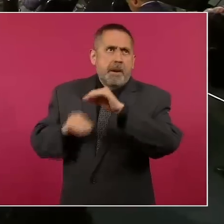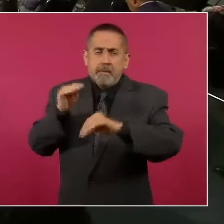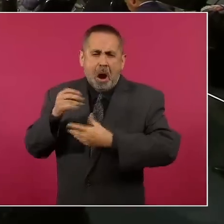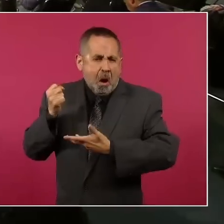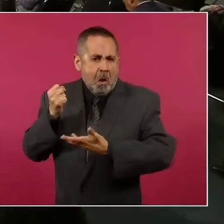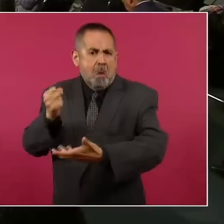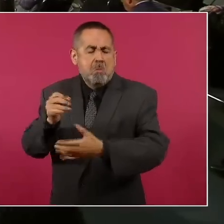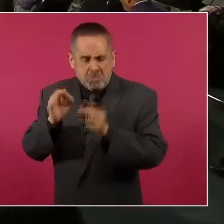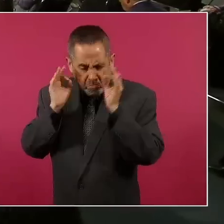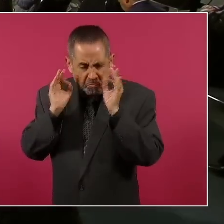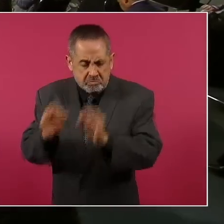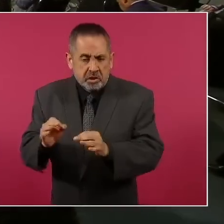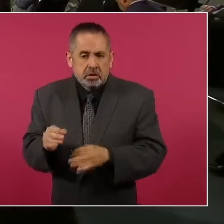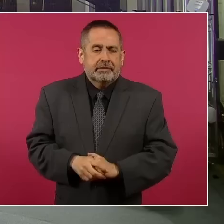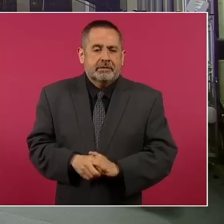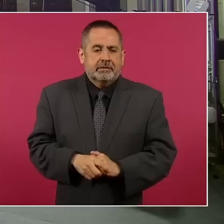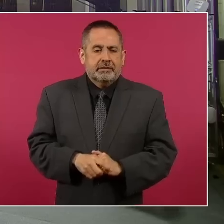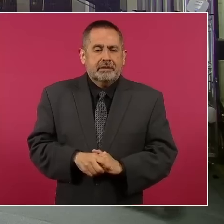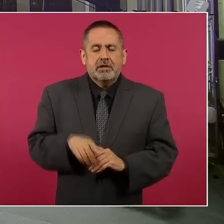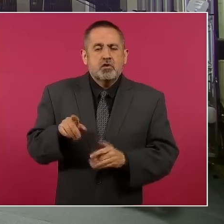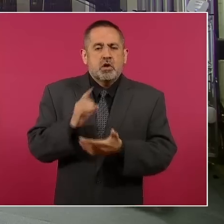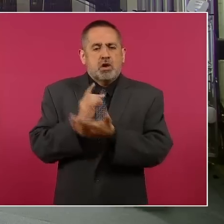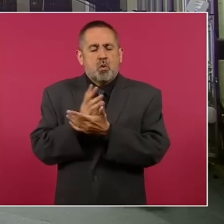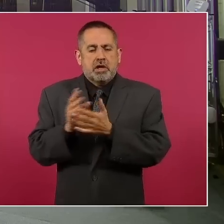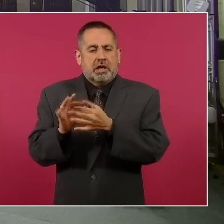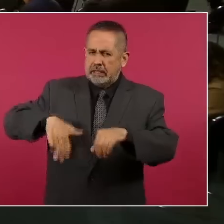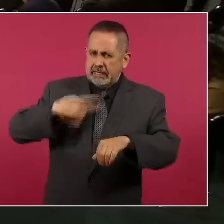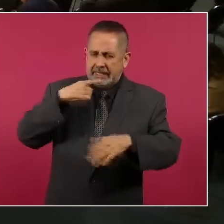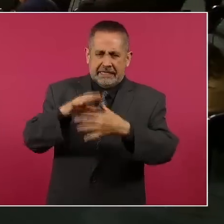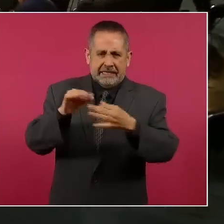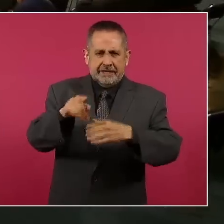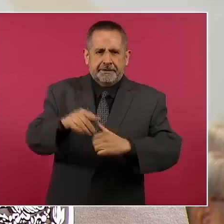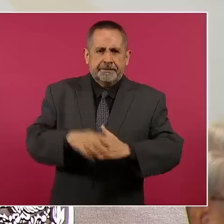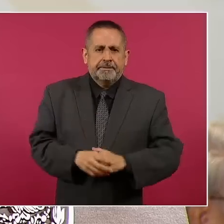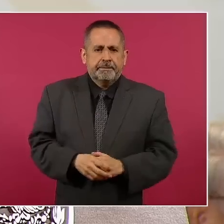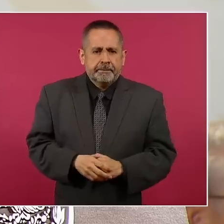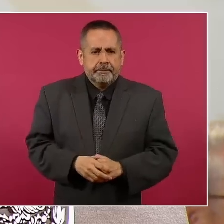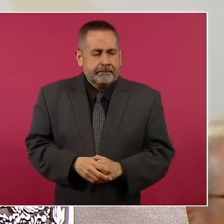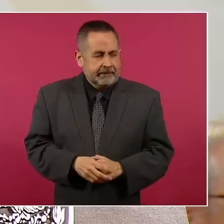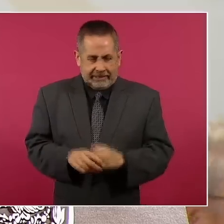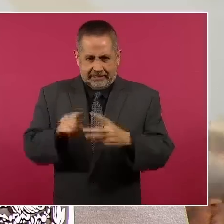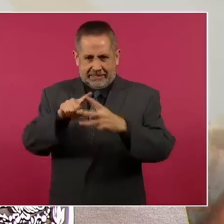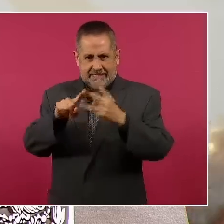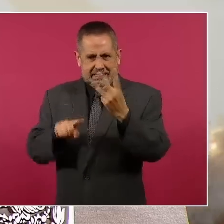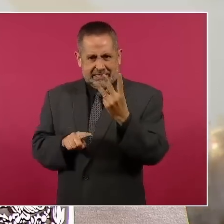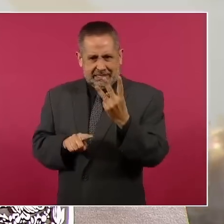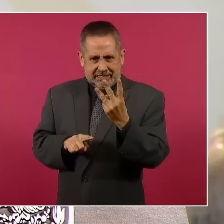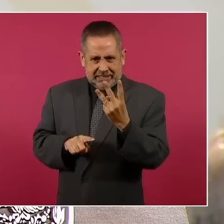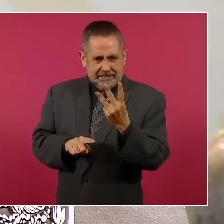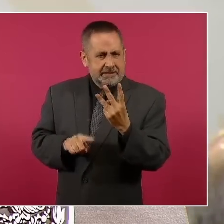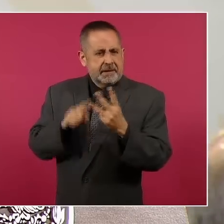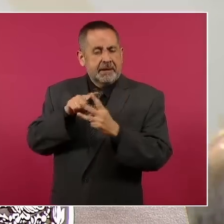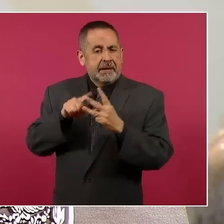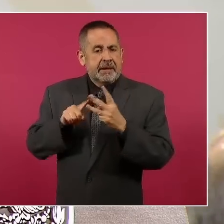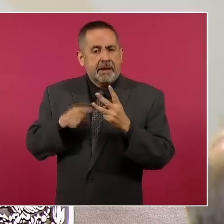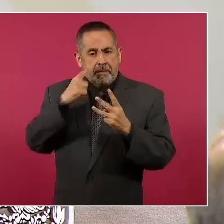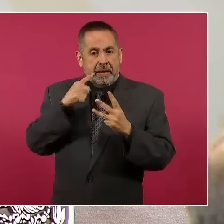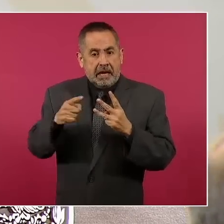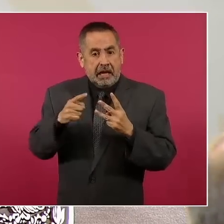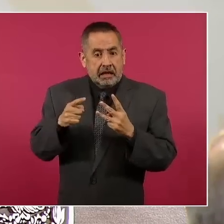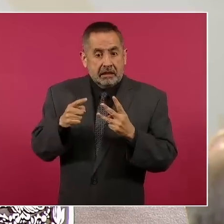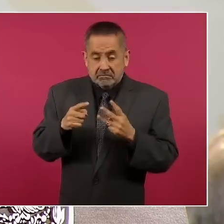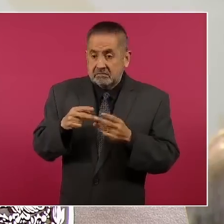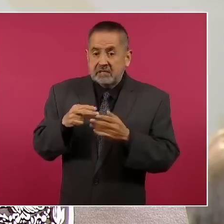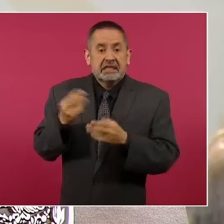es lo que permite tener esta productividad. Tres elementos contribuyen a que se tenga la necesidad de